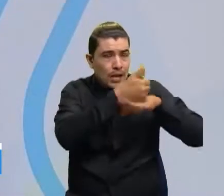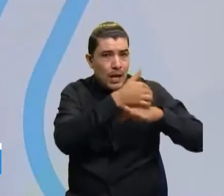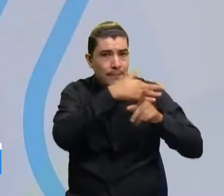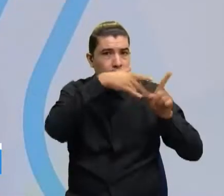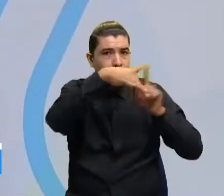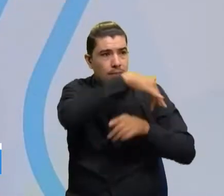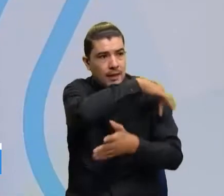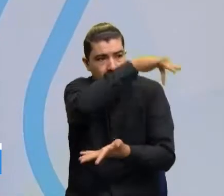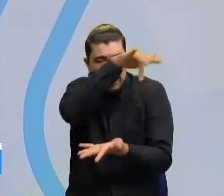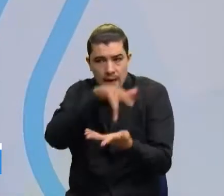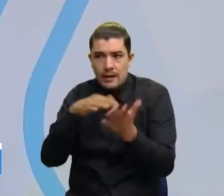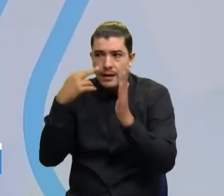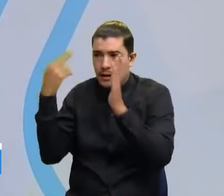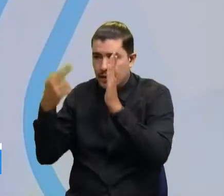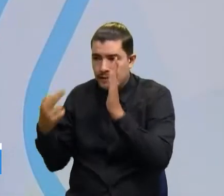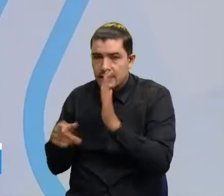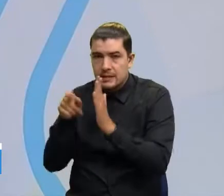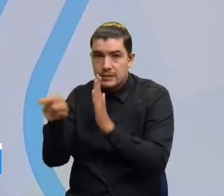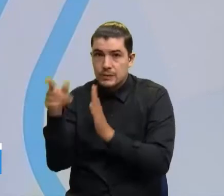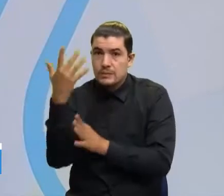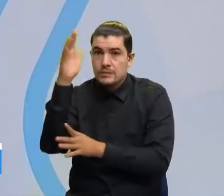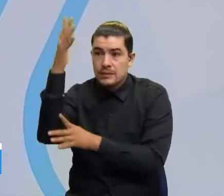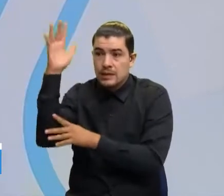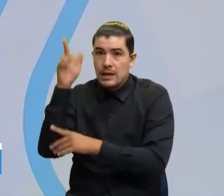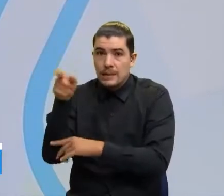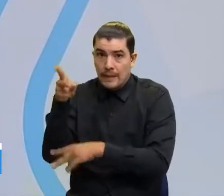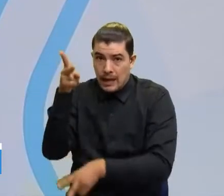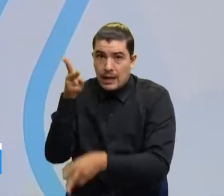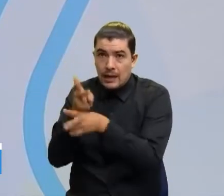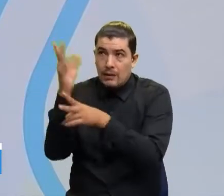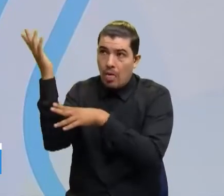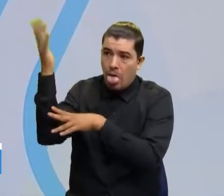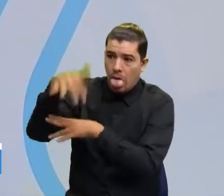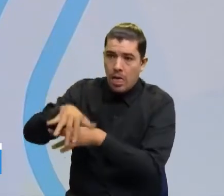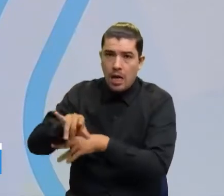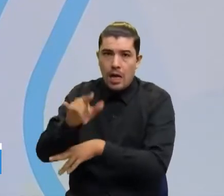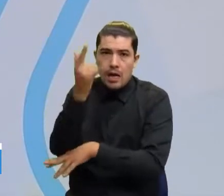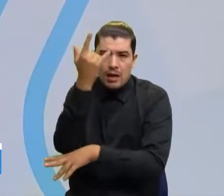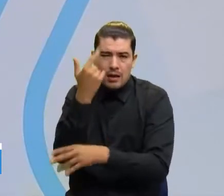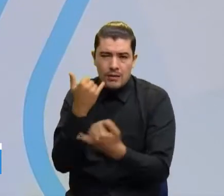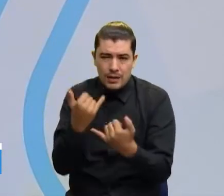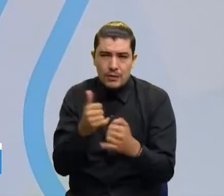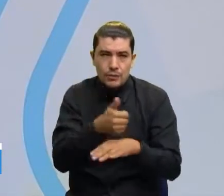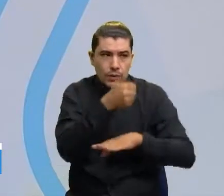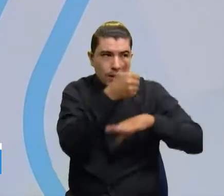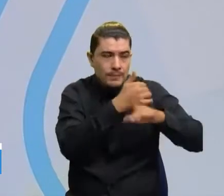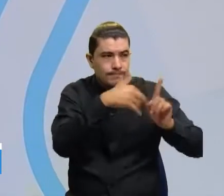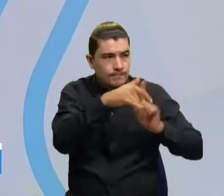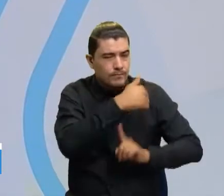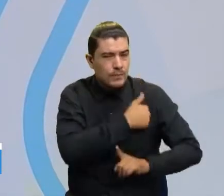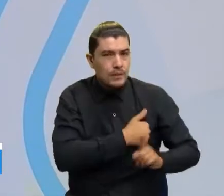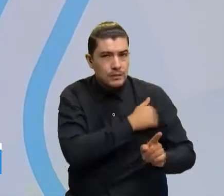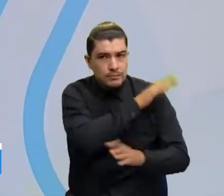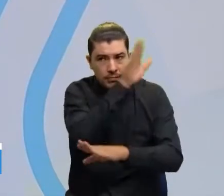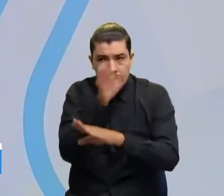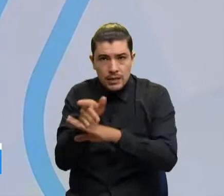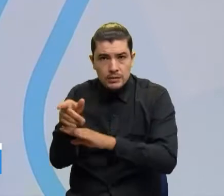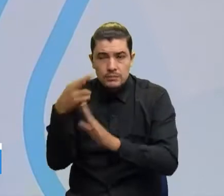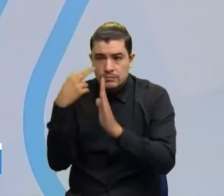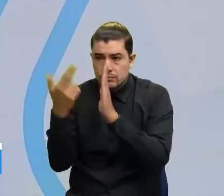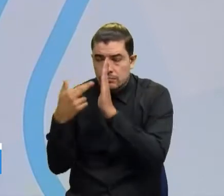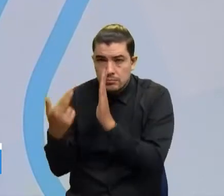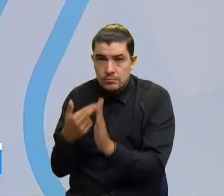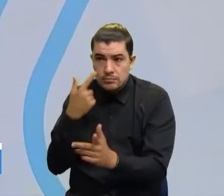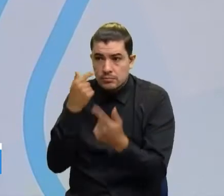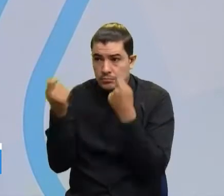Bueno, hacemos un llamado a las autoridades ambientales para que vayan a revisar estos árboles. Y bueno, hagamos algo allí con el tema